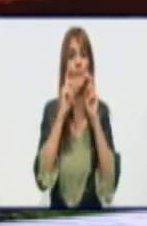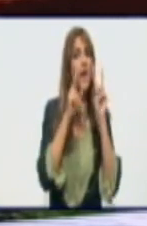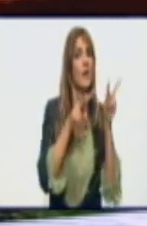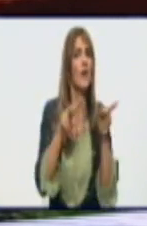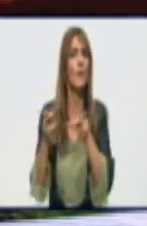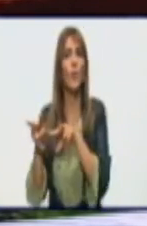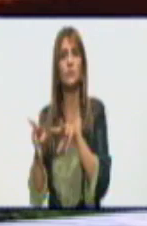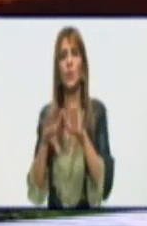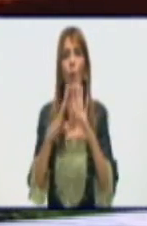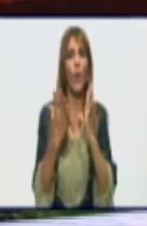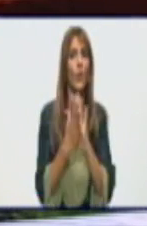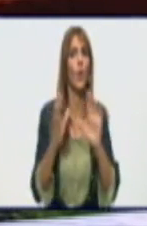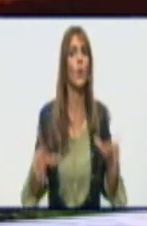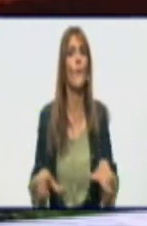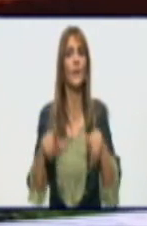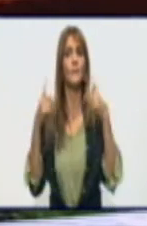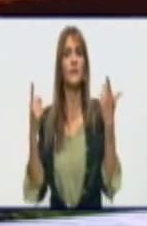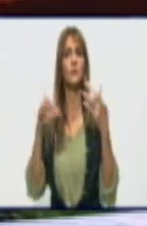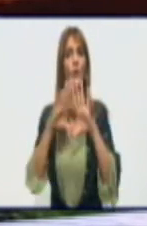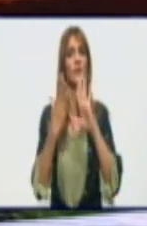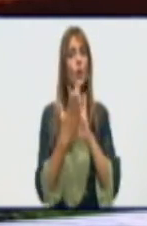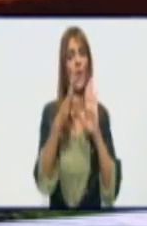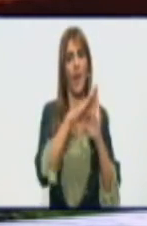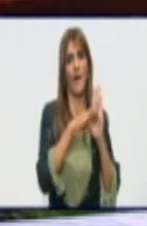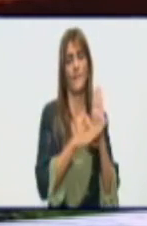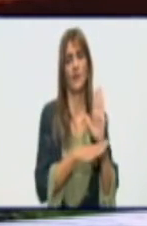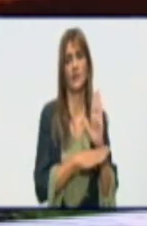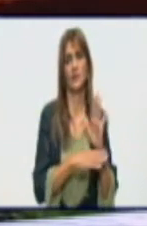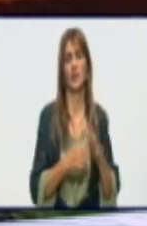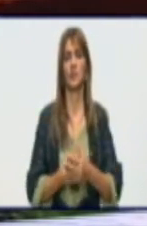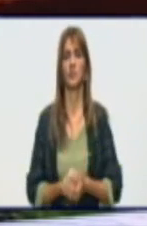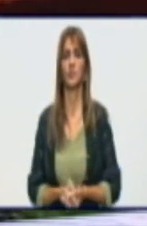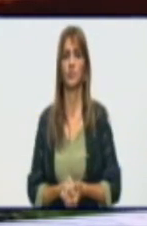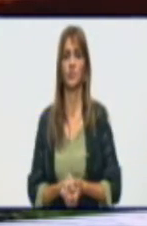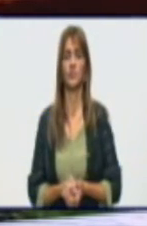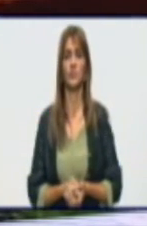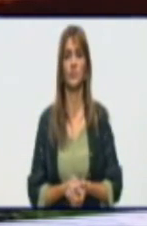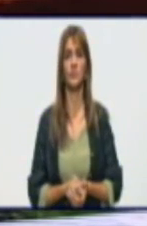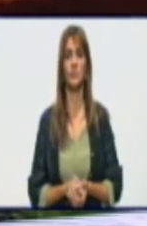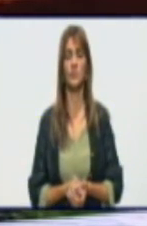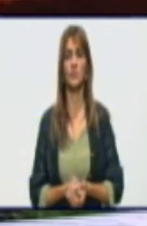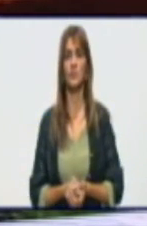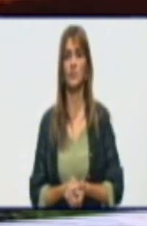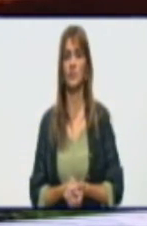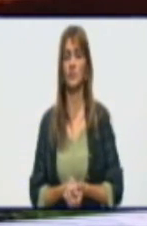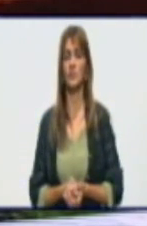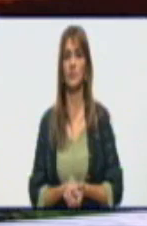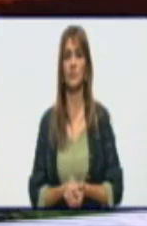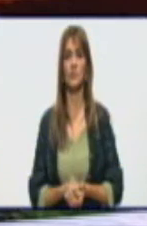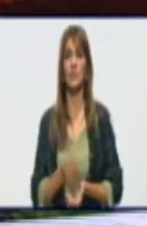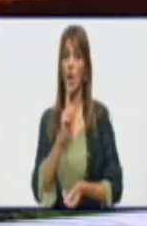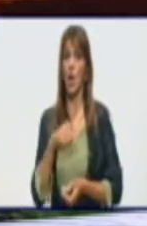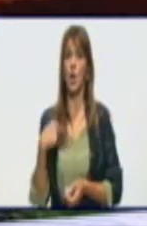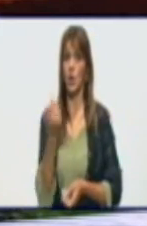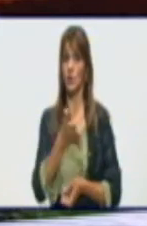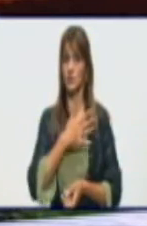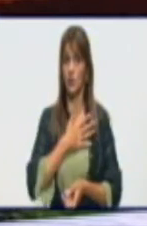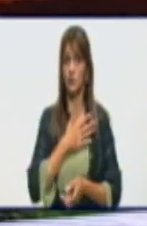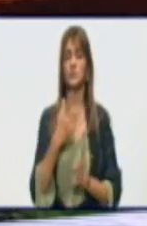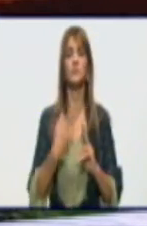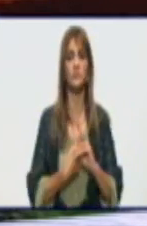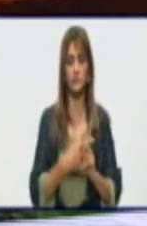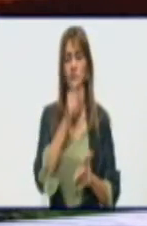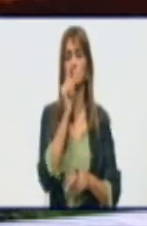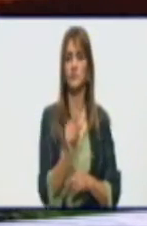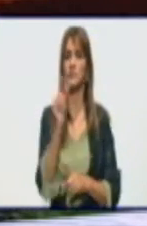responsabilidad de todas estas medidas. Nosotros y, por supuesto, las personas que conviven, trabajan y nos